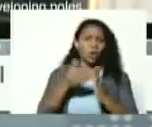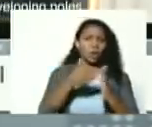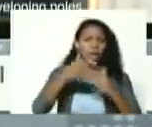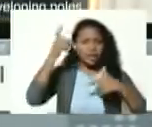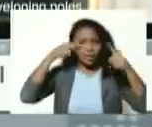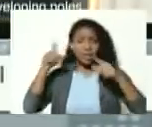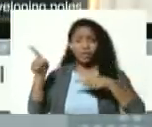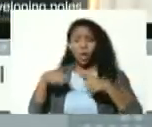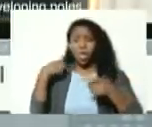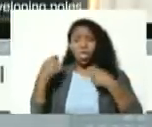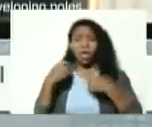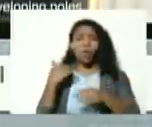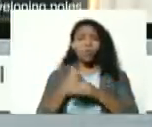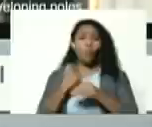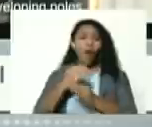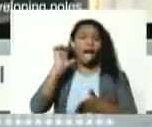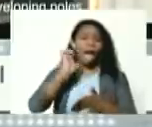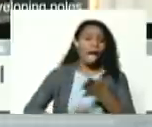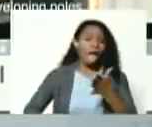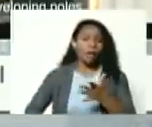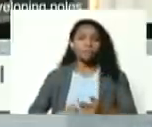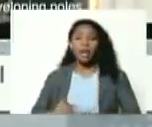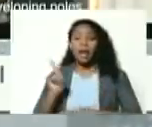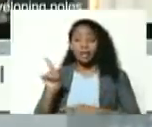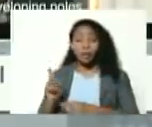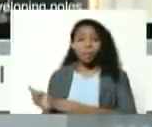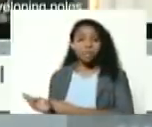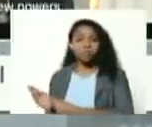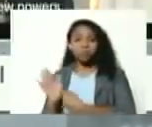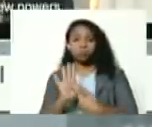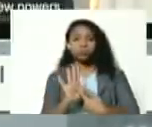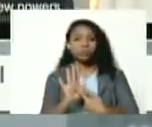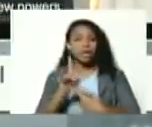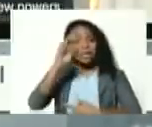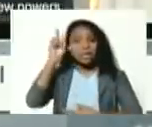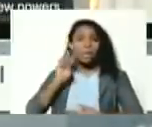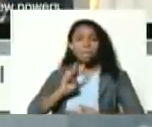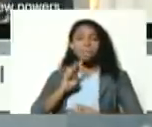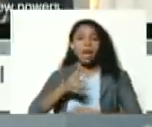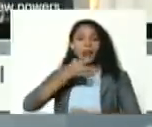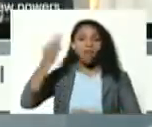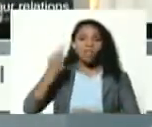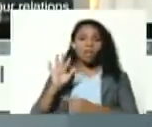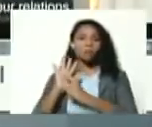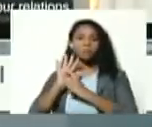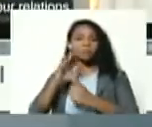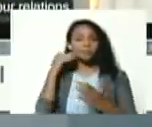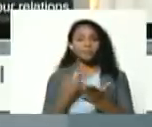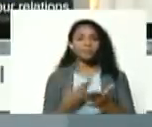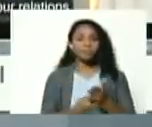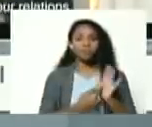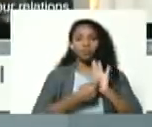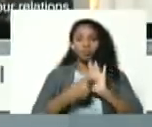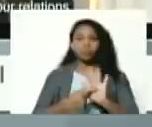calumnia bueno la verdad sacar la bandera limpia invicta de la verdad de Venezuela